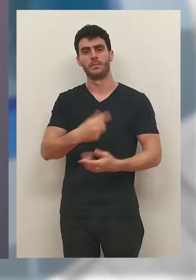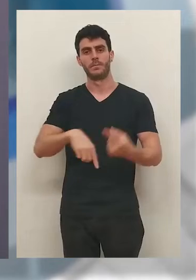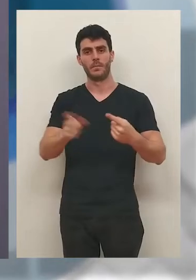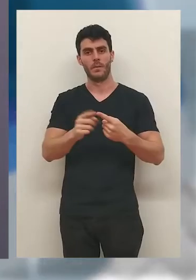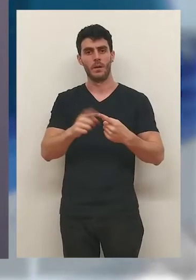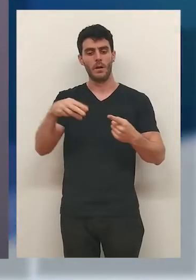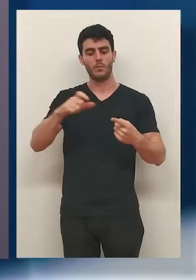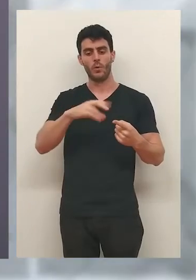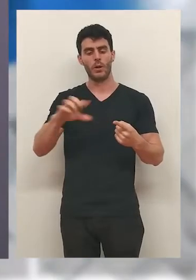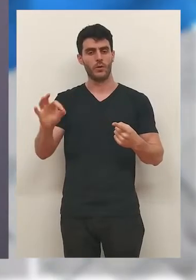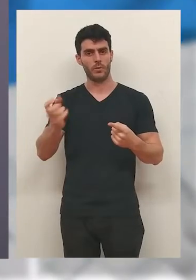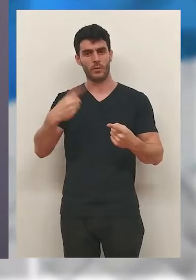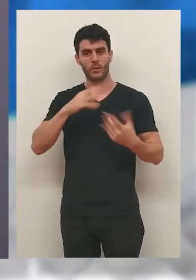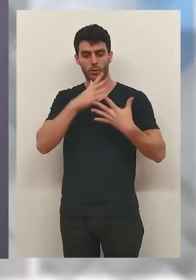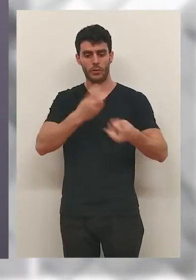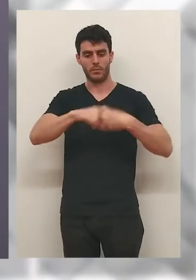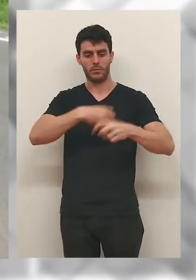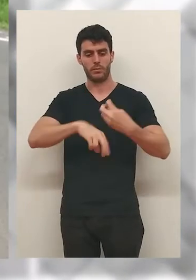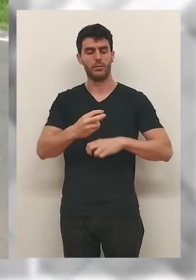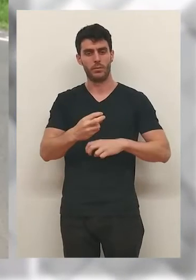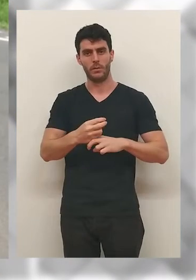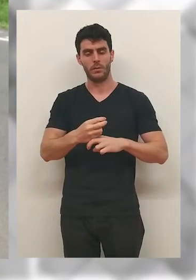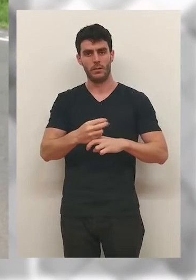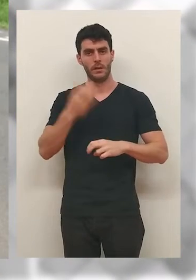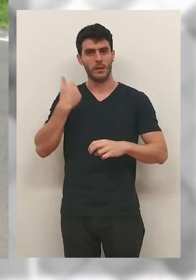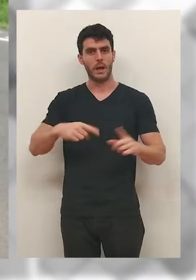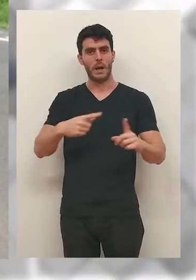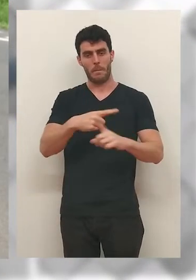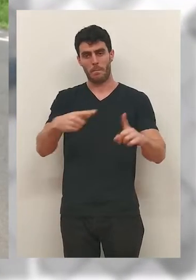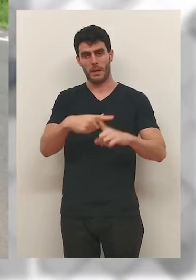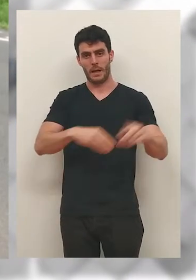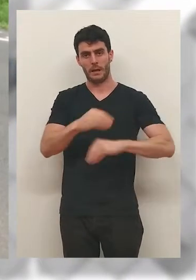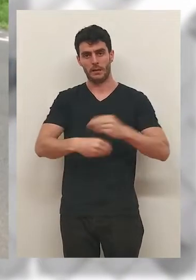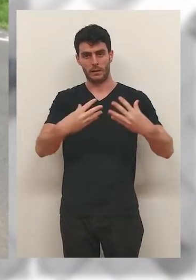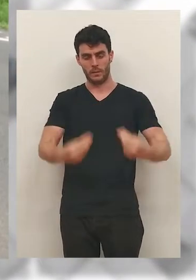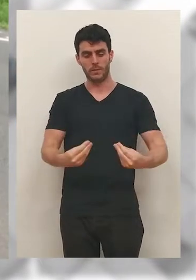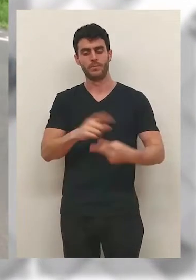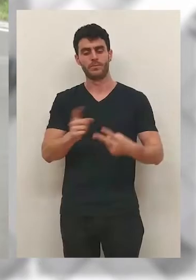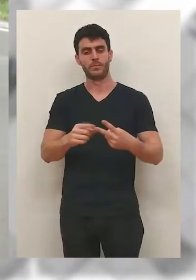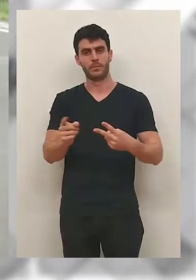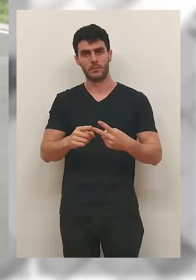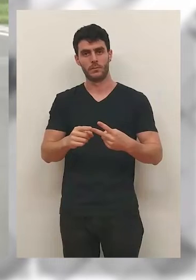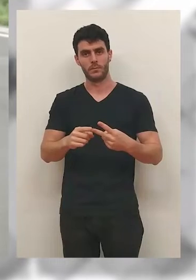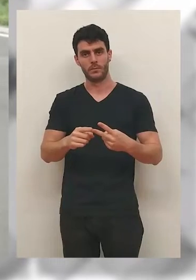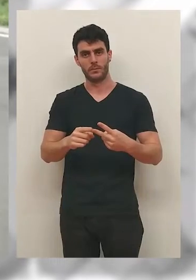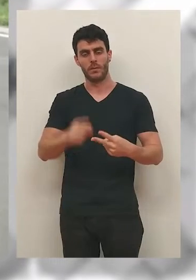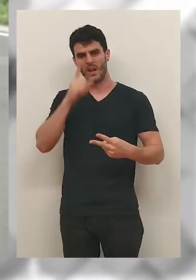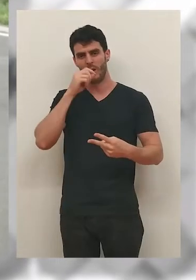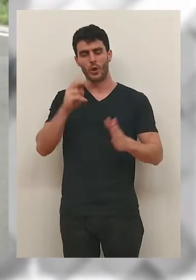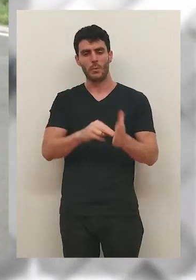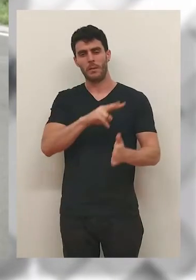que se contemplan. La variante de Morillo, estamos en ejecución, va a dar más de la mitad de la variante ya ejecutada.